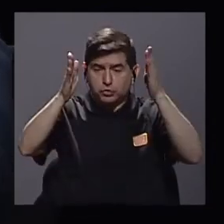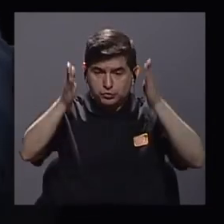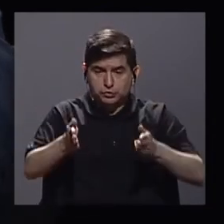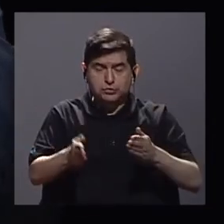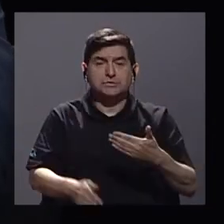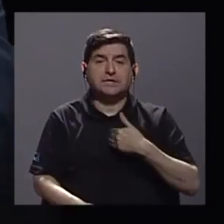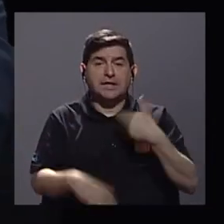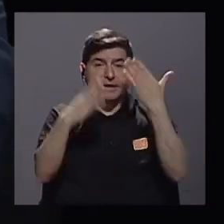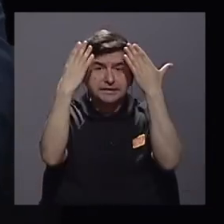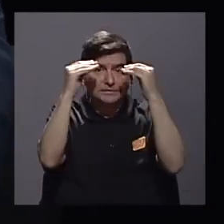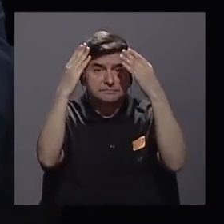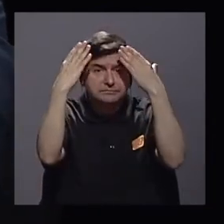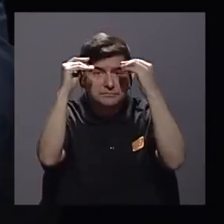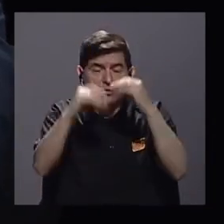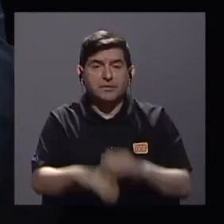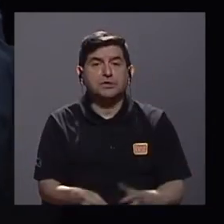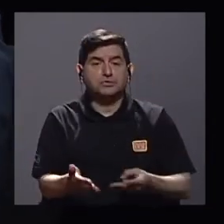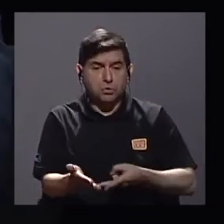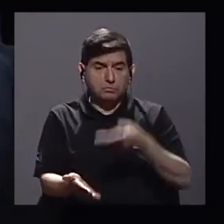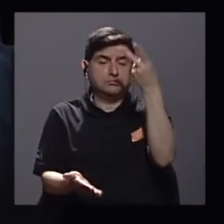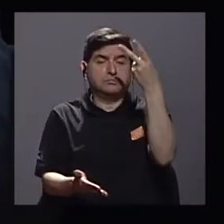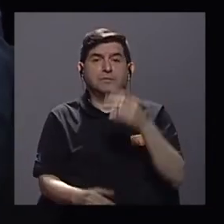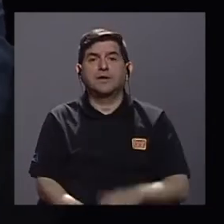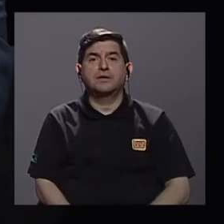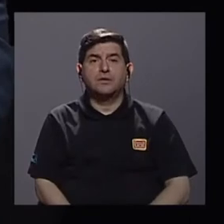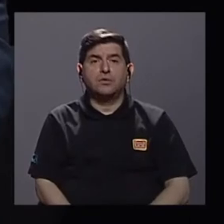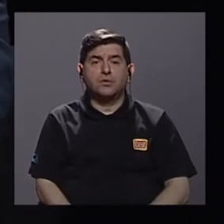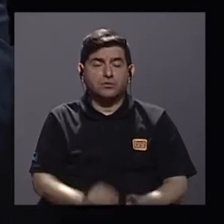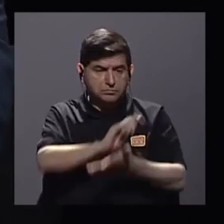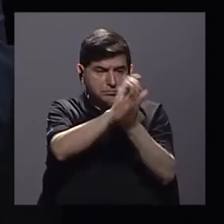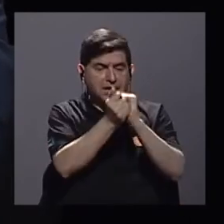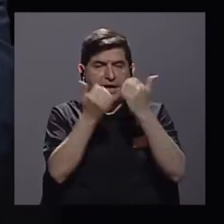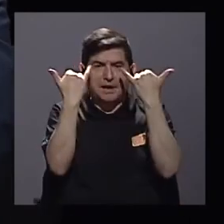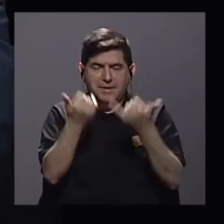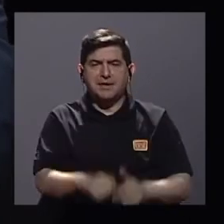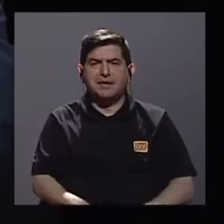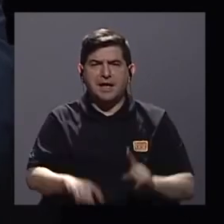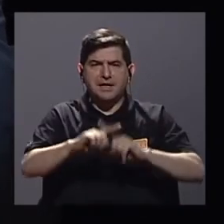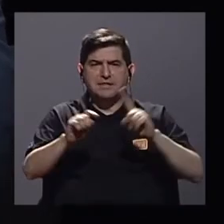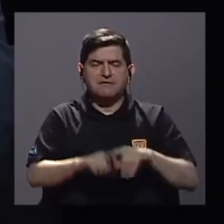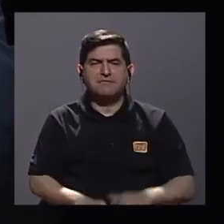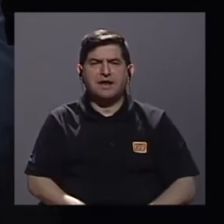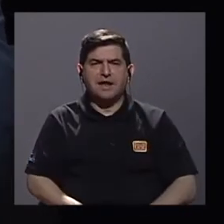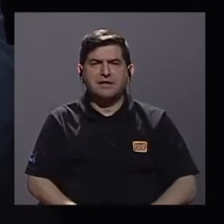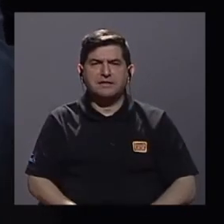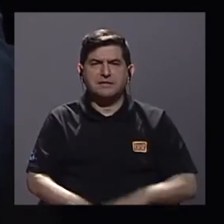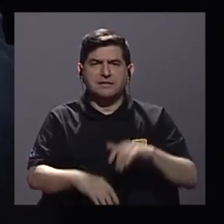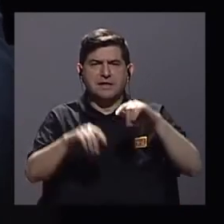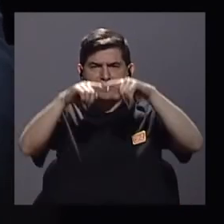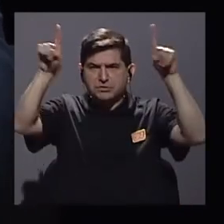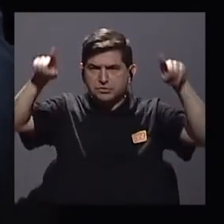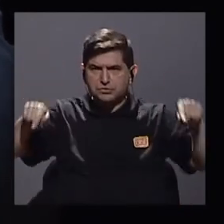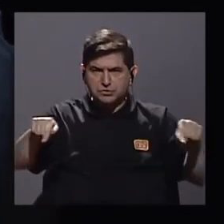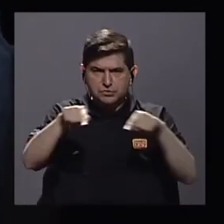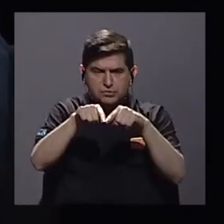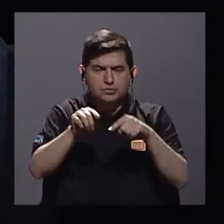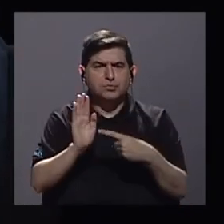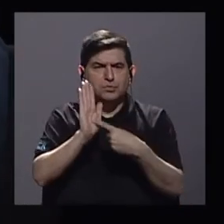recibimos información valiosa e inclusive convertida en infografías de cómo podríamos